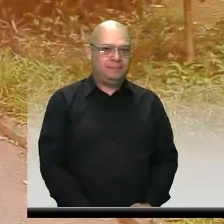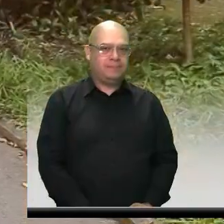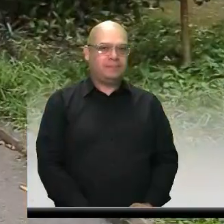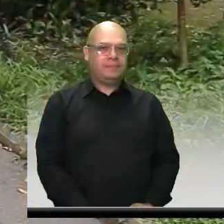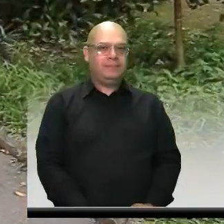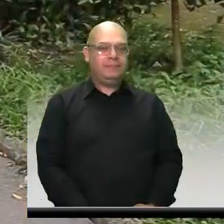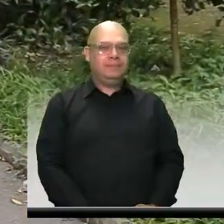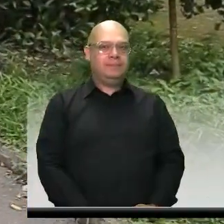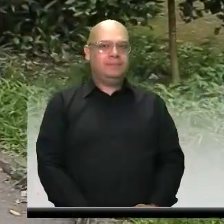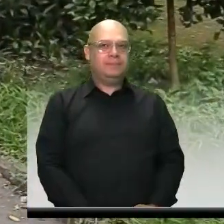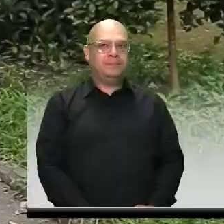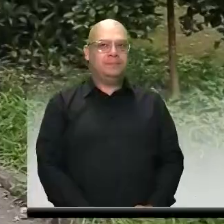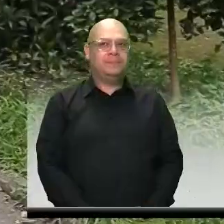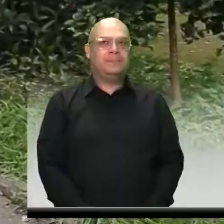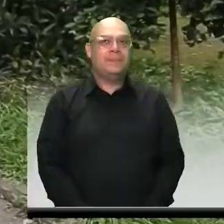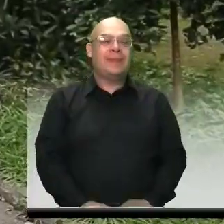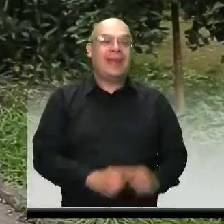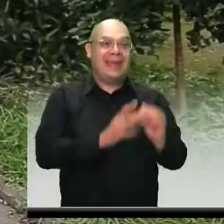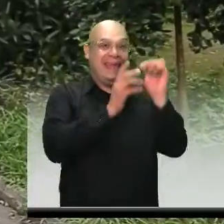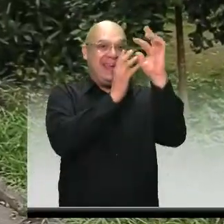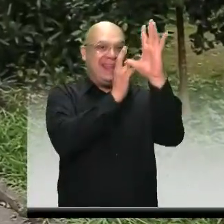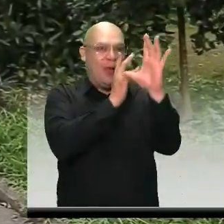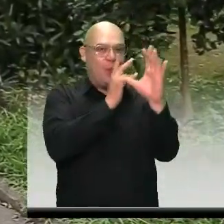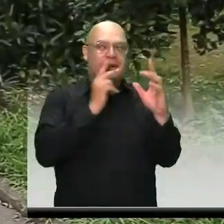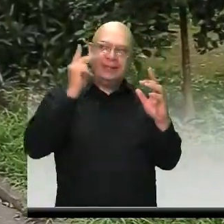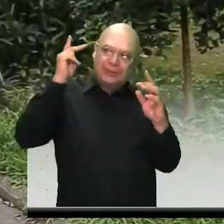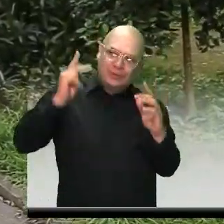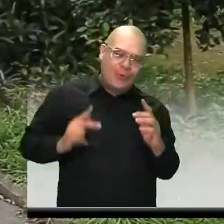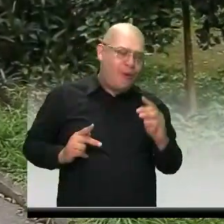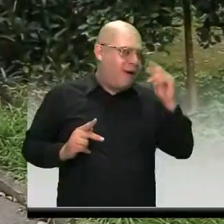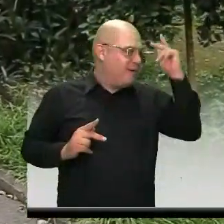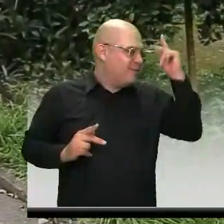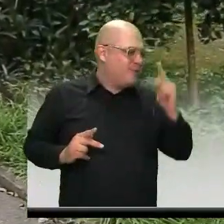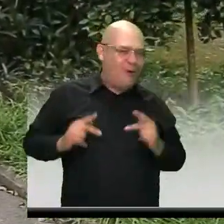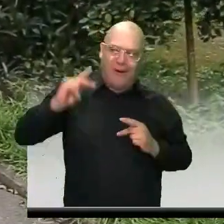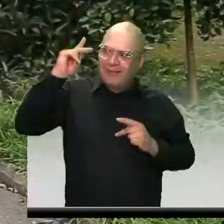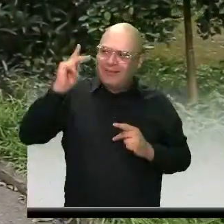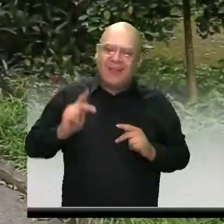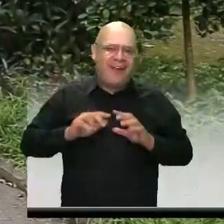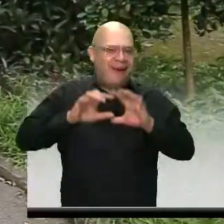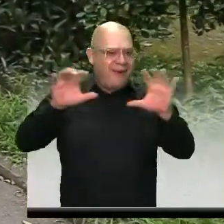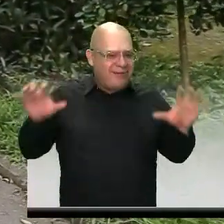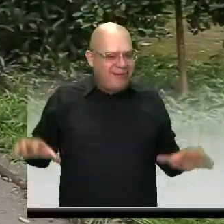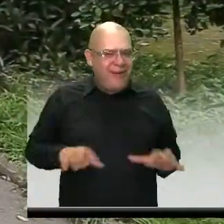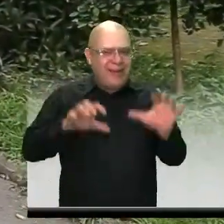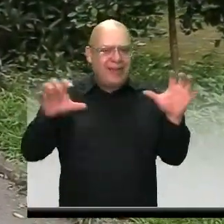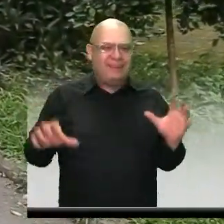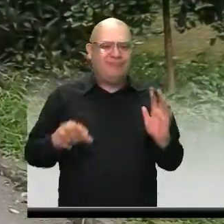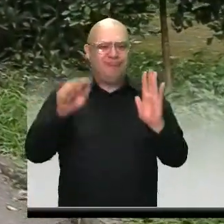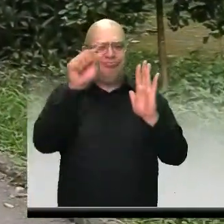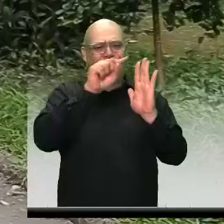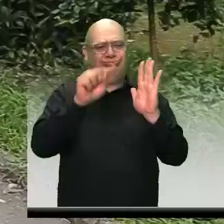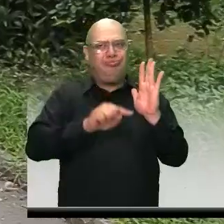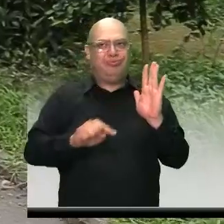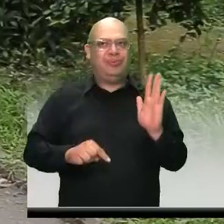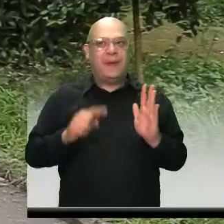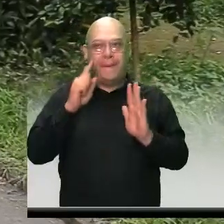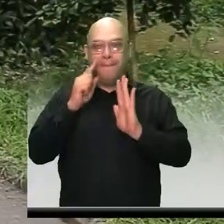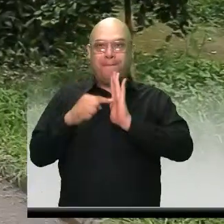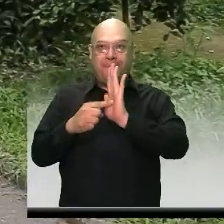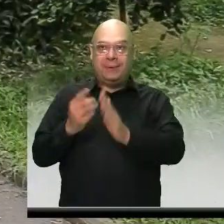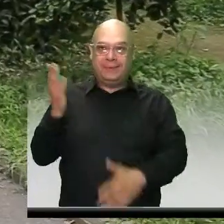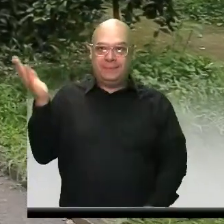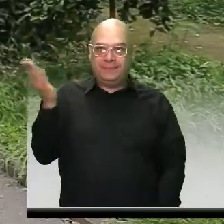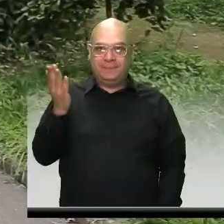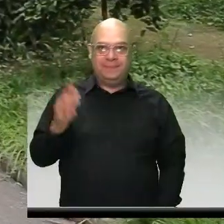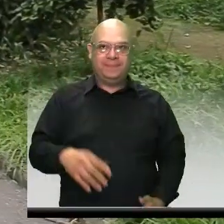¡Santi, Itagüí tiene muchas historias por contar y muchas actividades que realizamos desde la Alcaldía! ¡Veamos esta nota! Vamos a